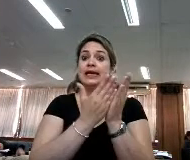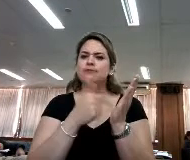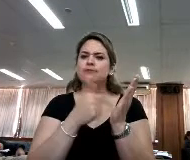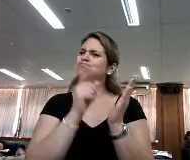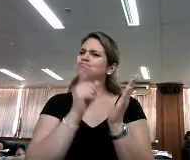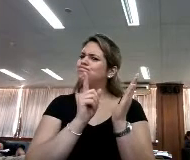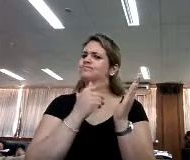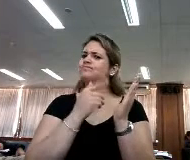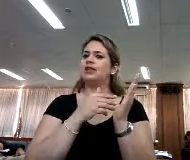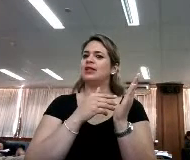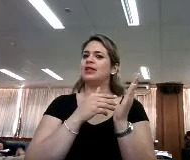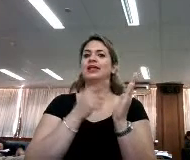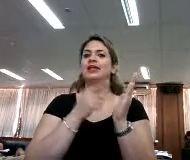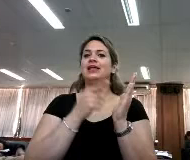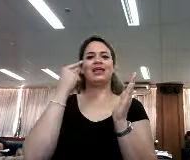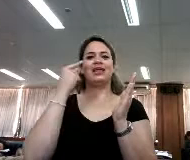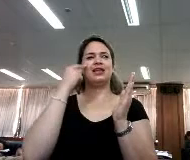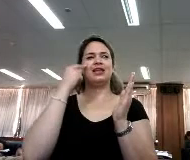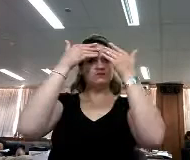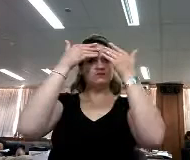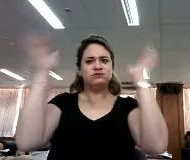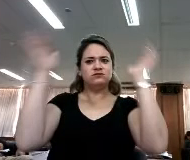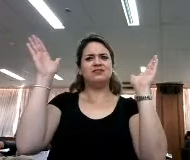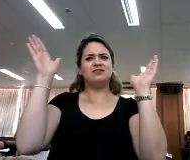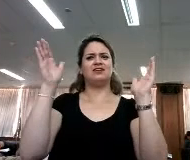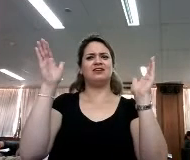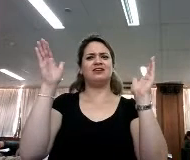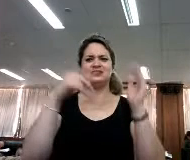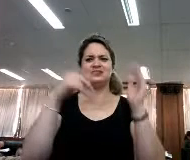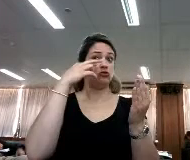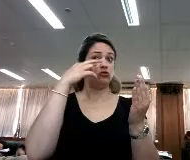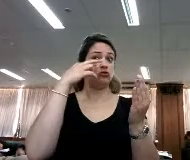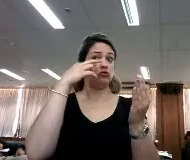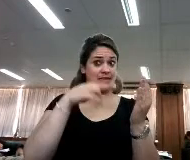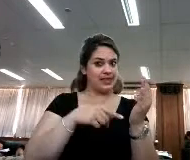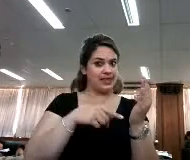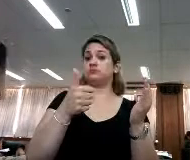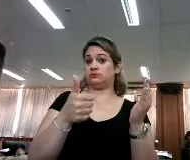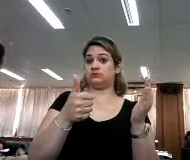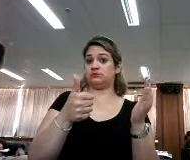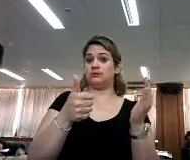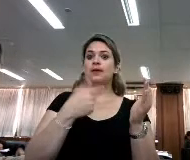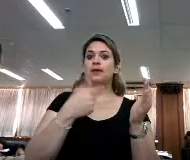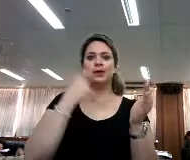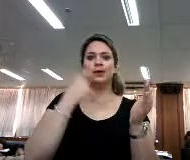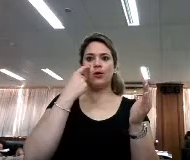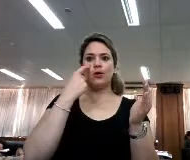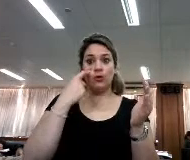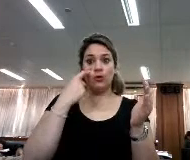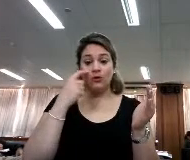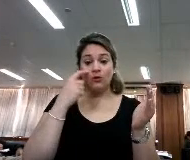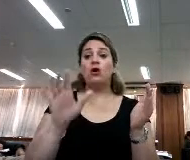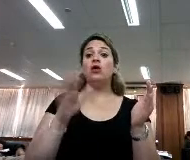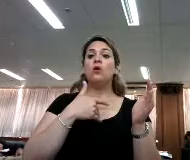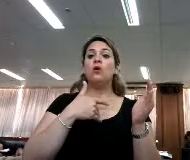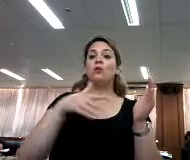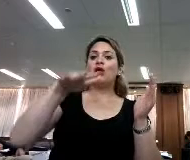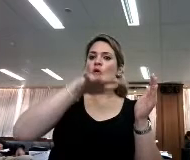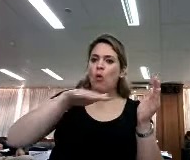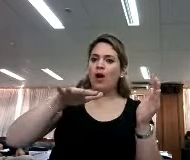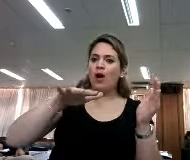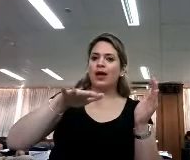abrir este panorama, decirle si estás leyendo efectivamente, pero tienes que ser muy cuidadoso con los sitios,